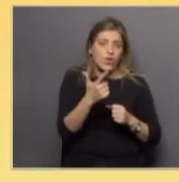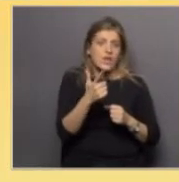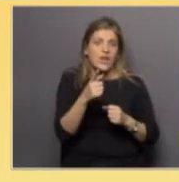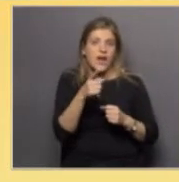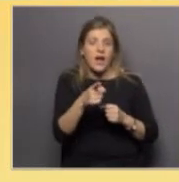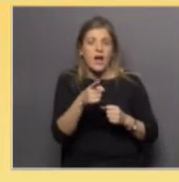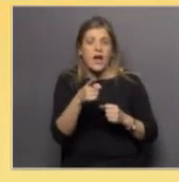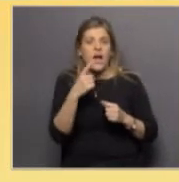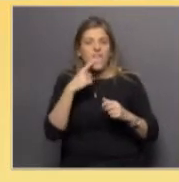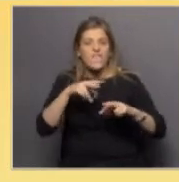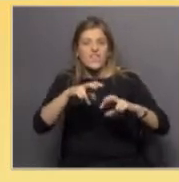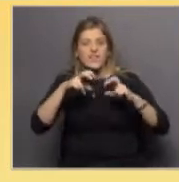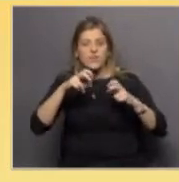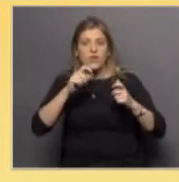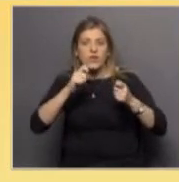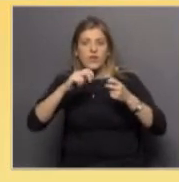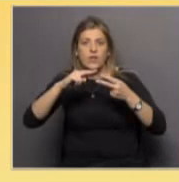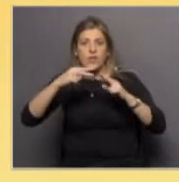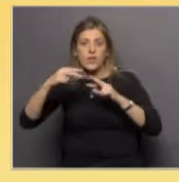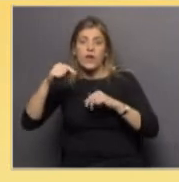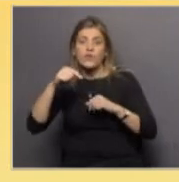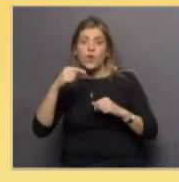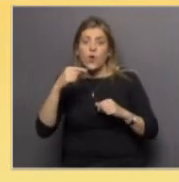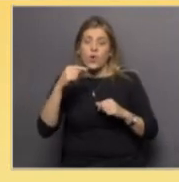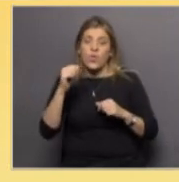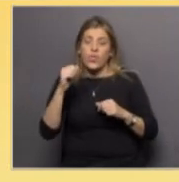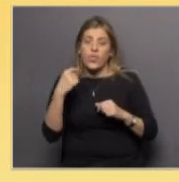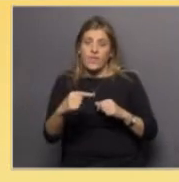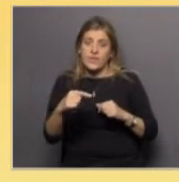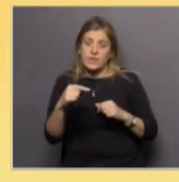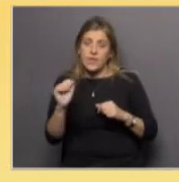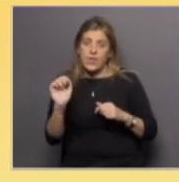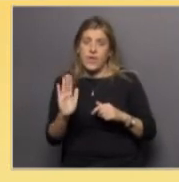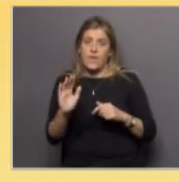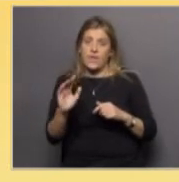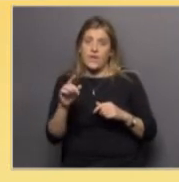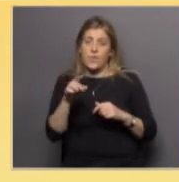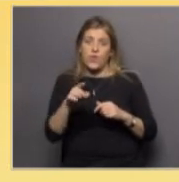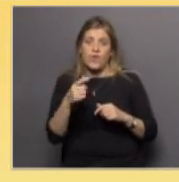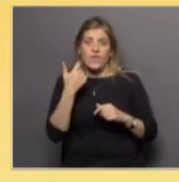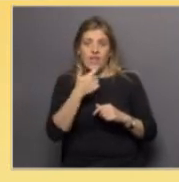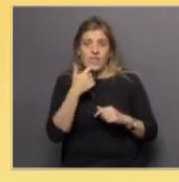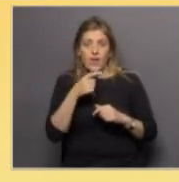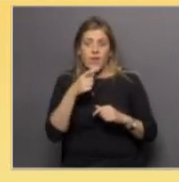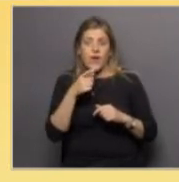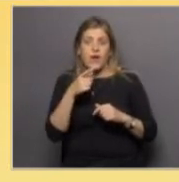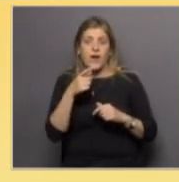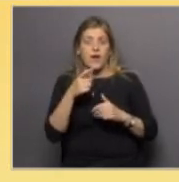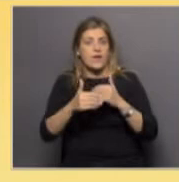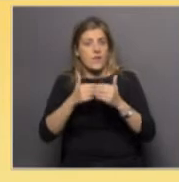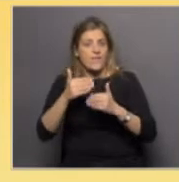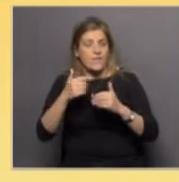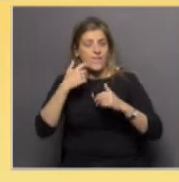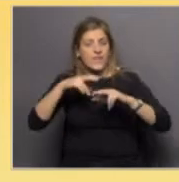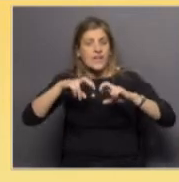funcionando en tiempo real y eso fue un déficit importante que que ocasionó un avance permitió digamos un avance